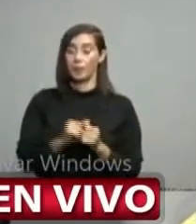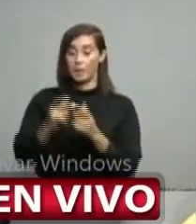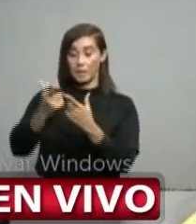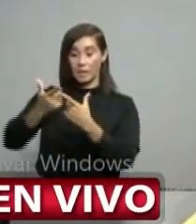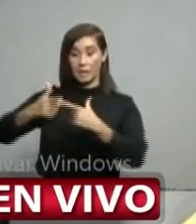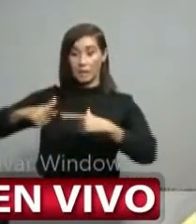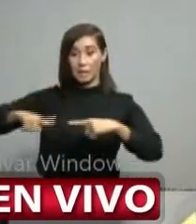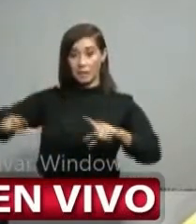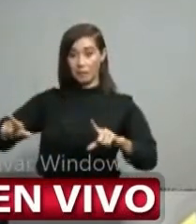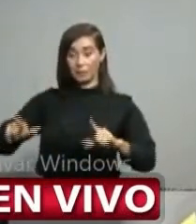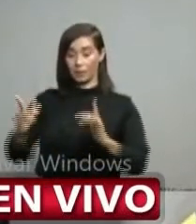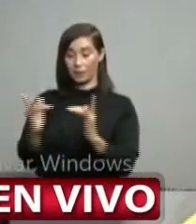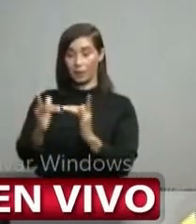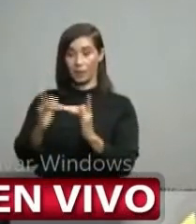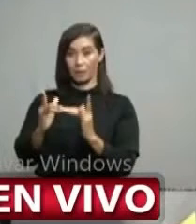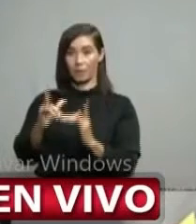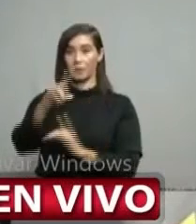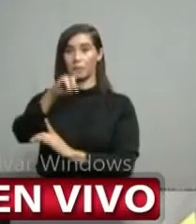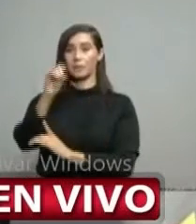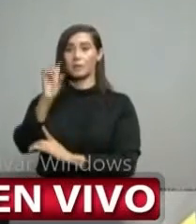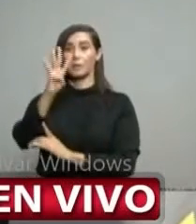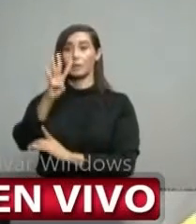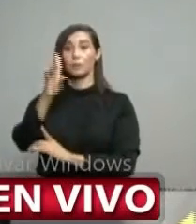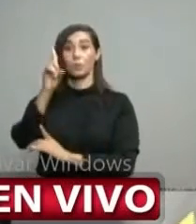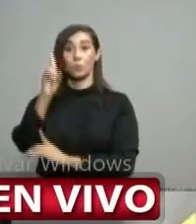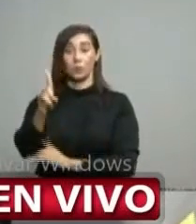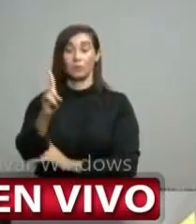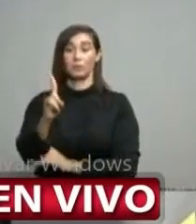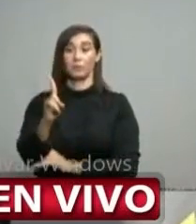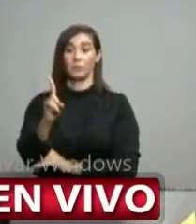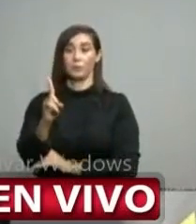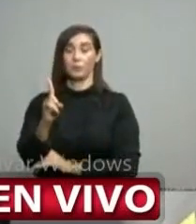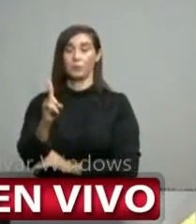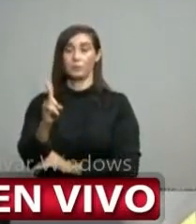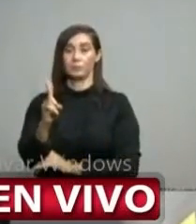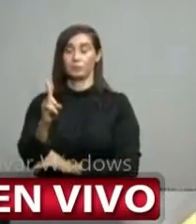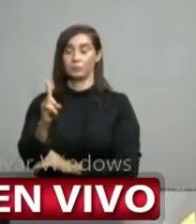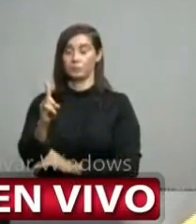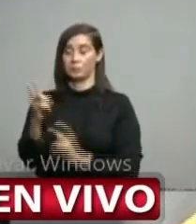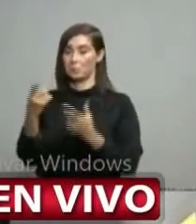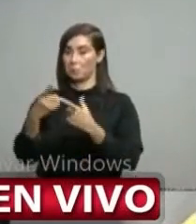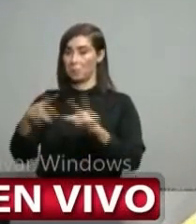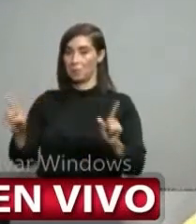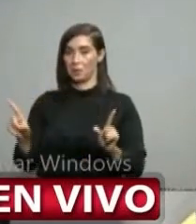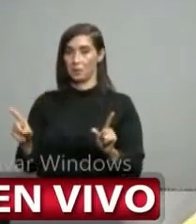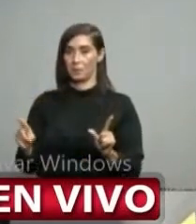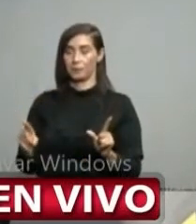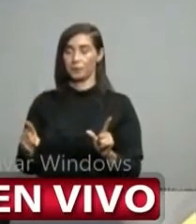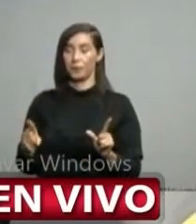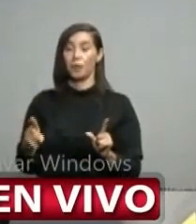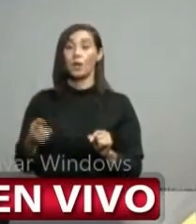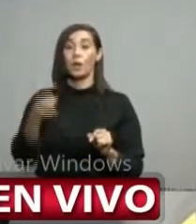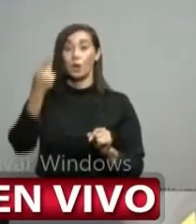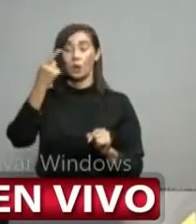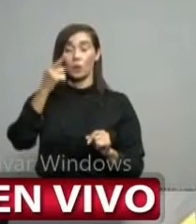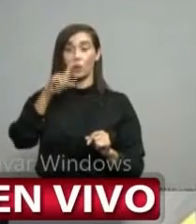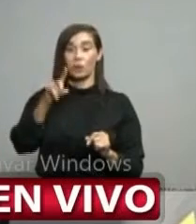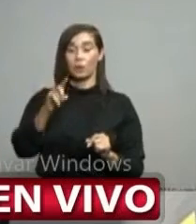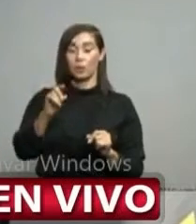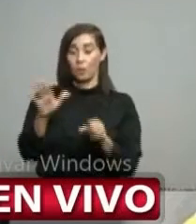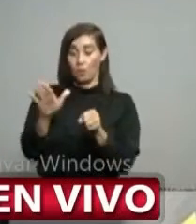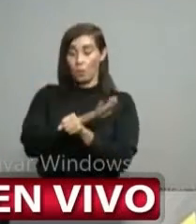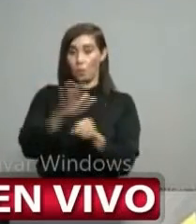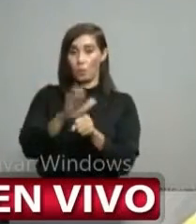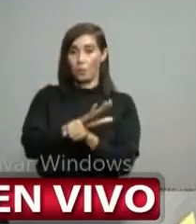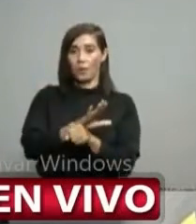es de ciento cuarenta y una y tenemos sesenta y ocho de manera que la tasa de uso ocupada de